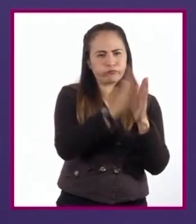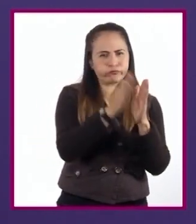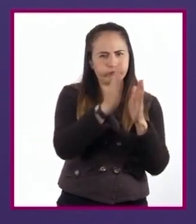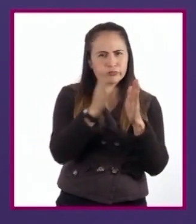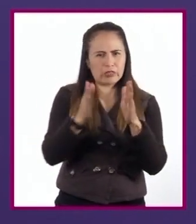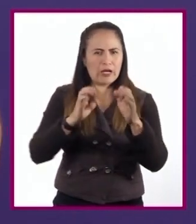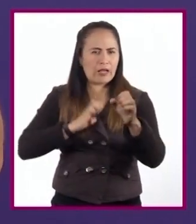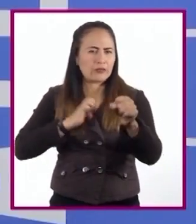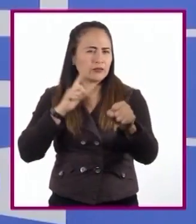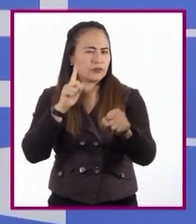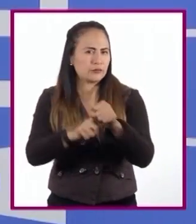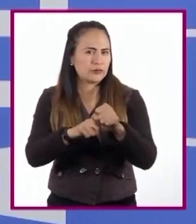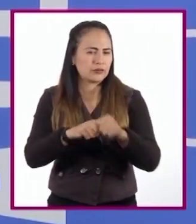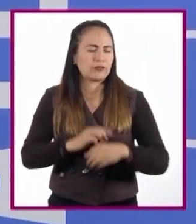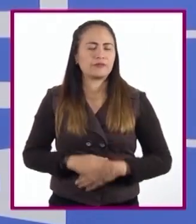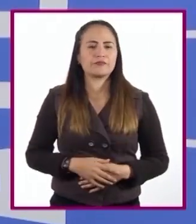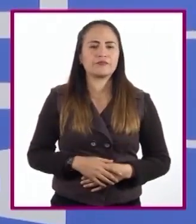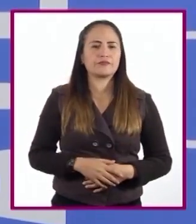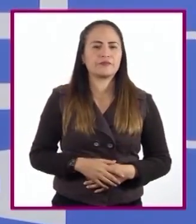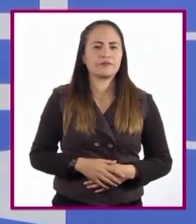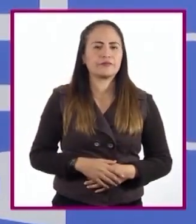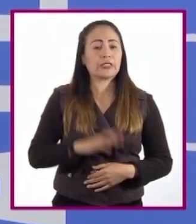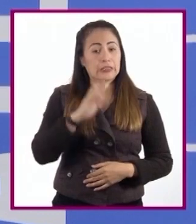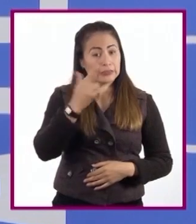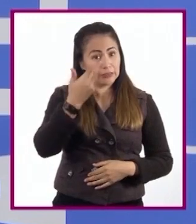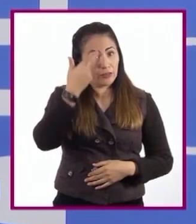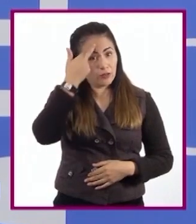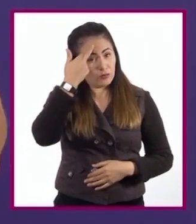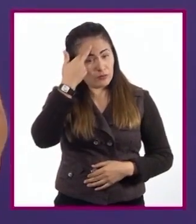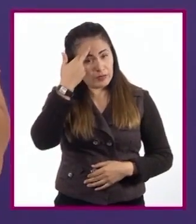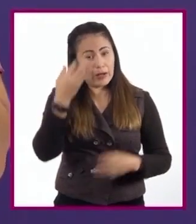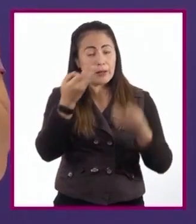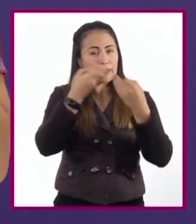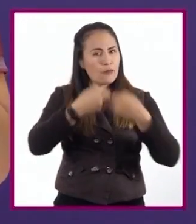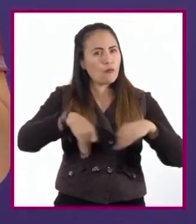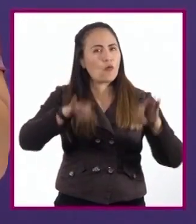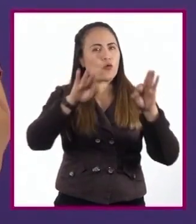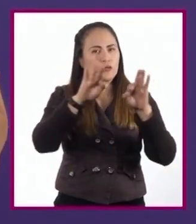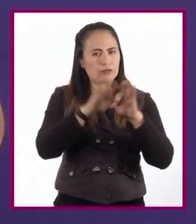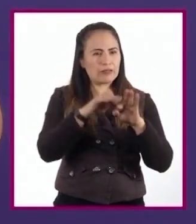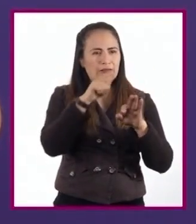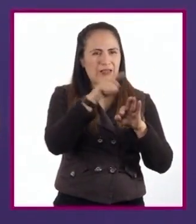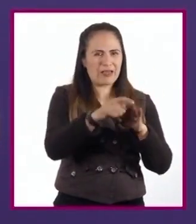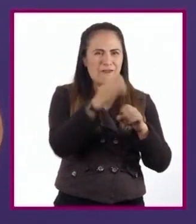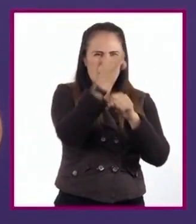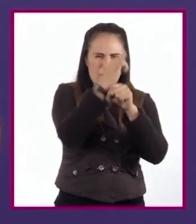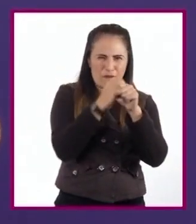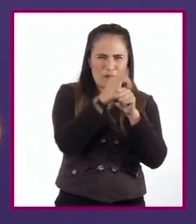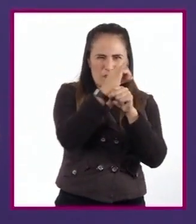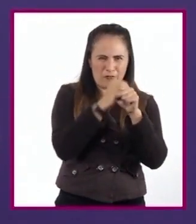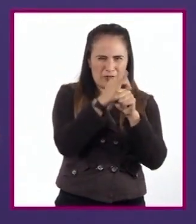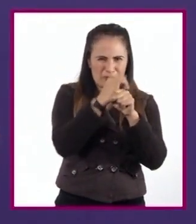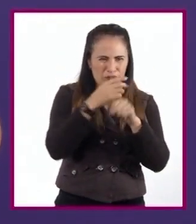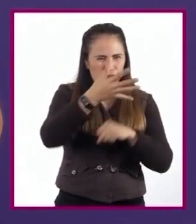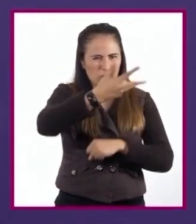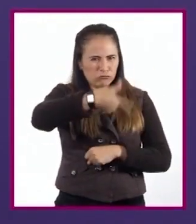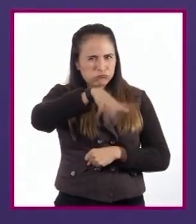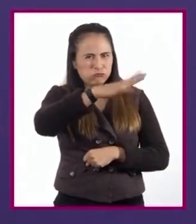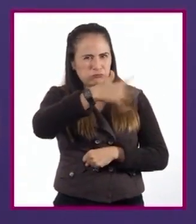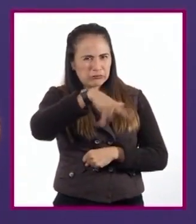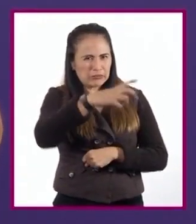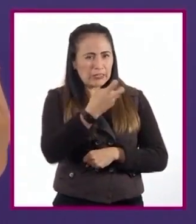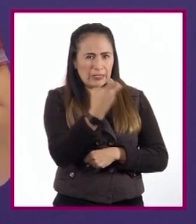especializadas. No olvidemos que lo fundamental es que las fuentes de las cuales obtengamos nuestra información